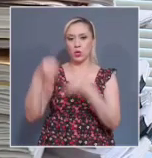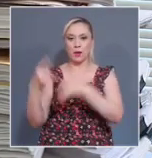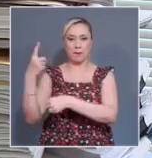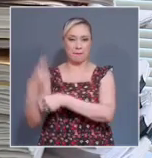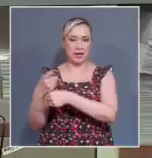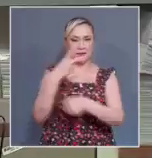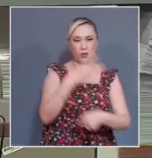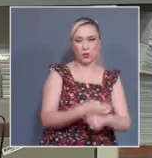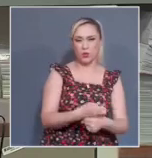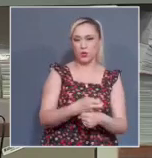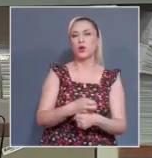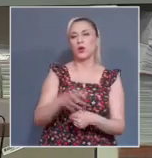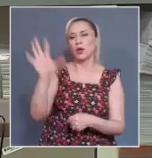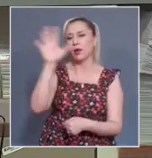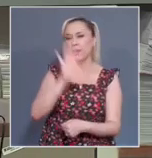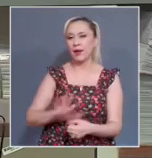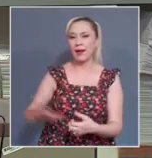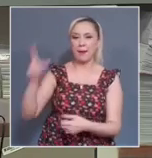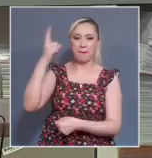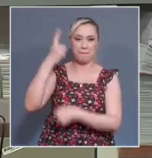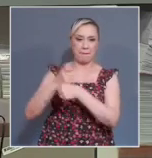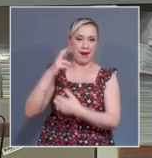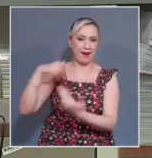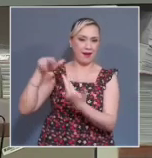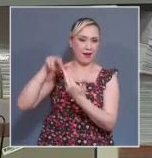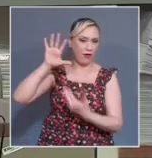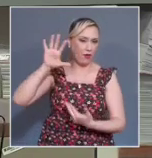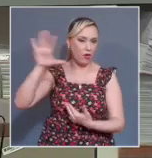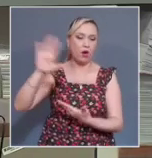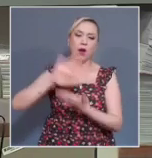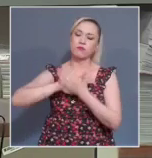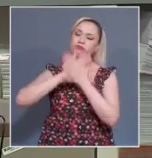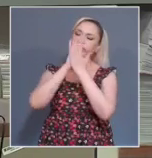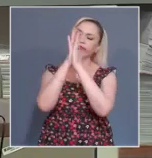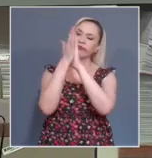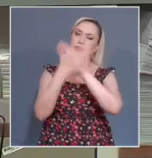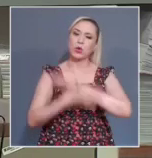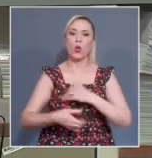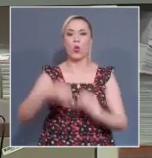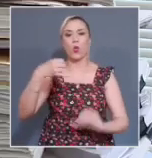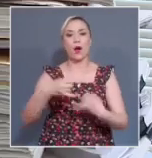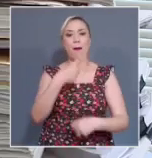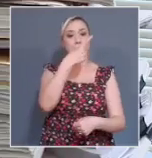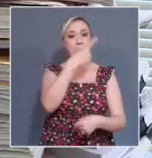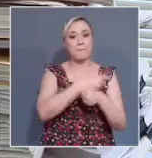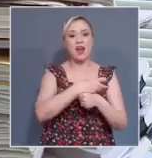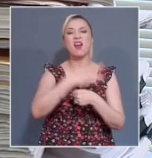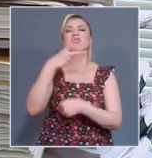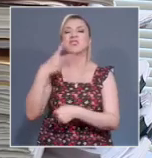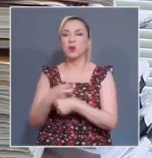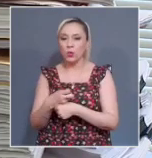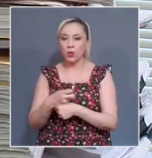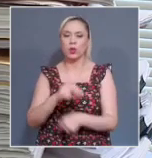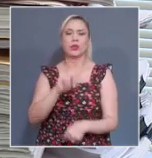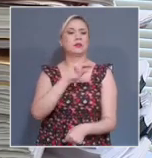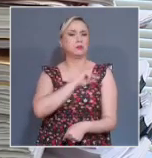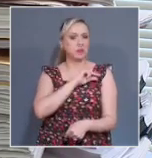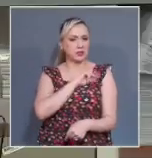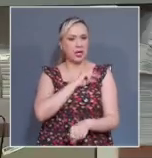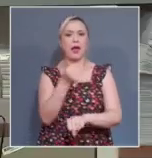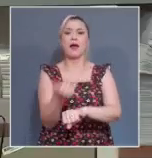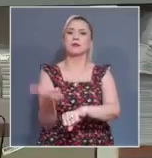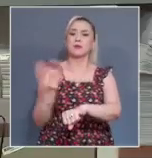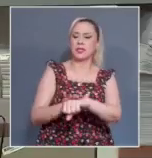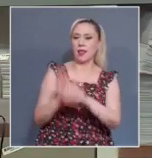Centro Auxiliar de la Primera Región y su transformación como juzgados primero y segundo de distrito en materia administrativa,